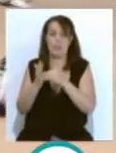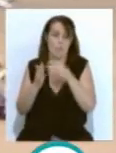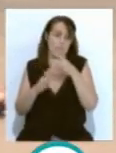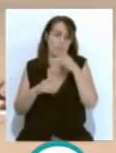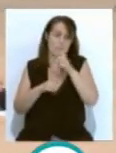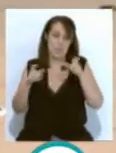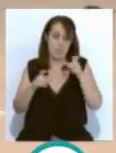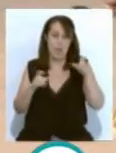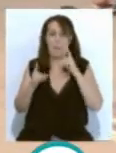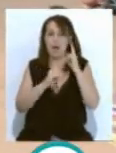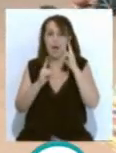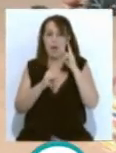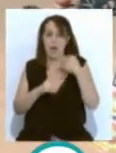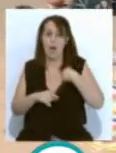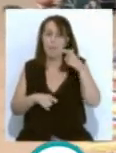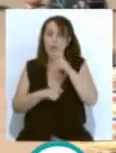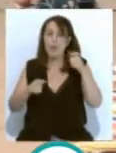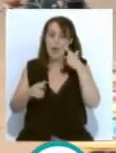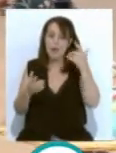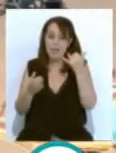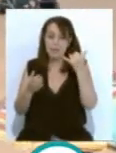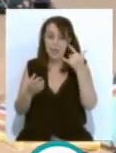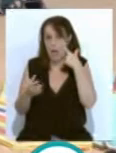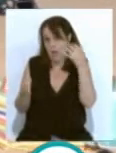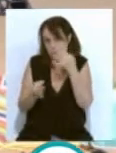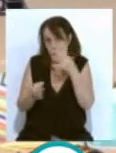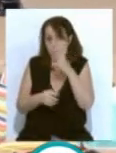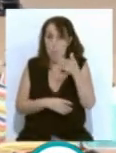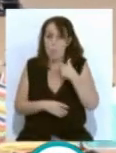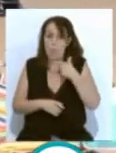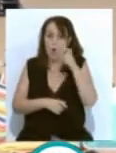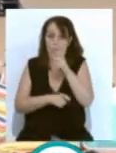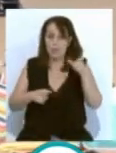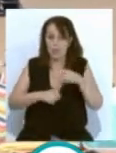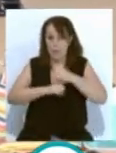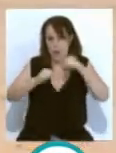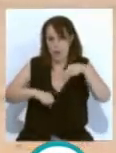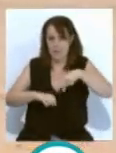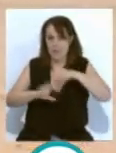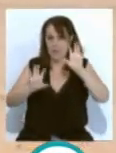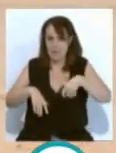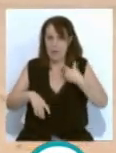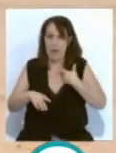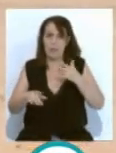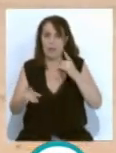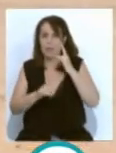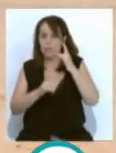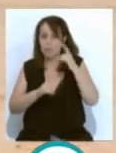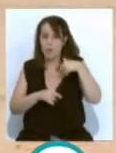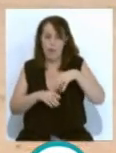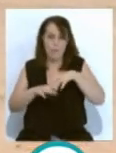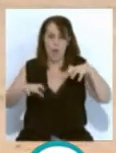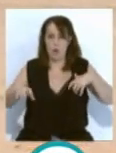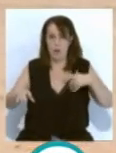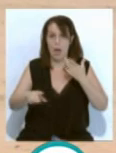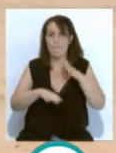de riesgo ante las altas temperaturas en Cádiz. La aplicación gratuita ha sido el canal más utilizado por los andaluces para acceder a